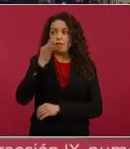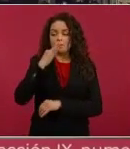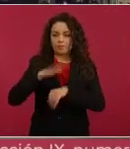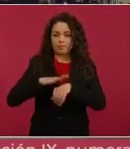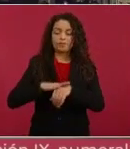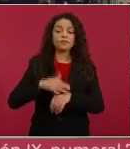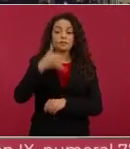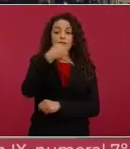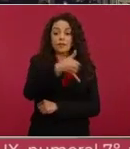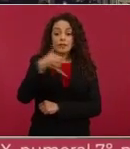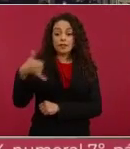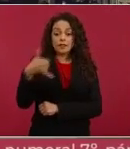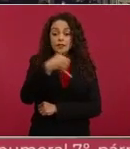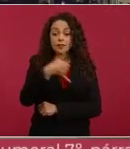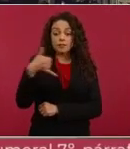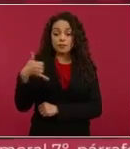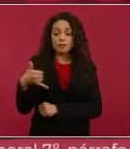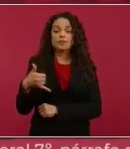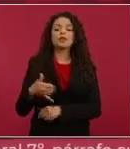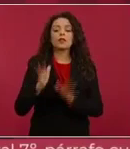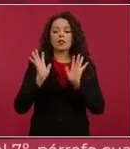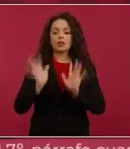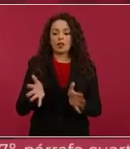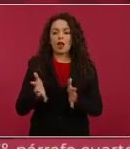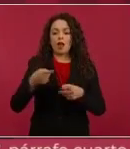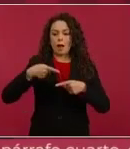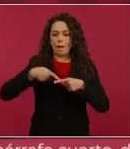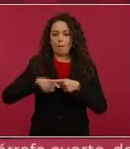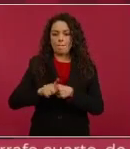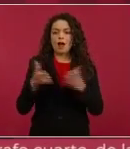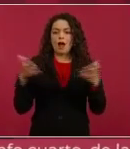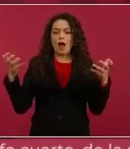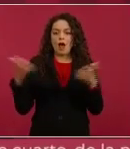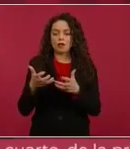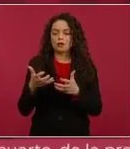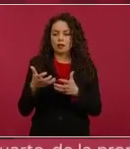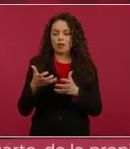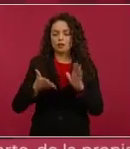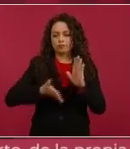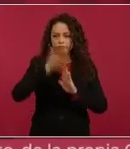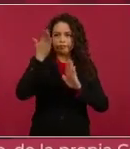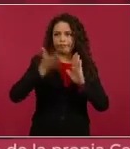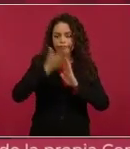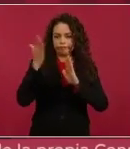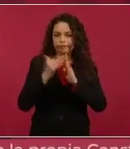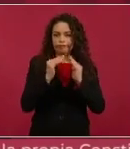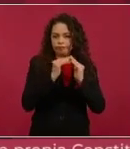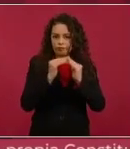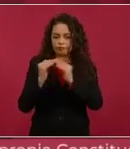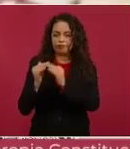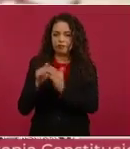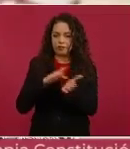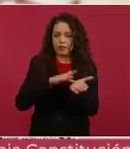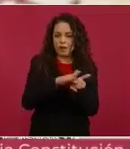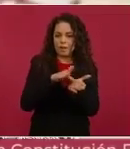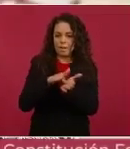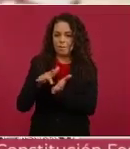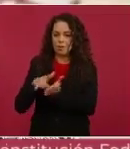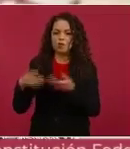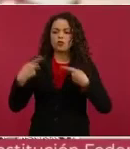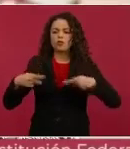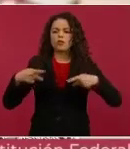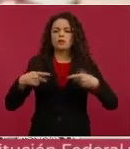aplicando este programa de apoyo a gente humilde